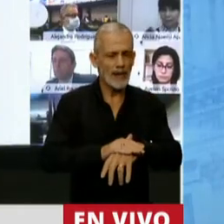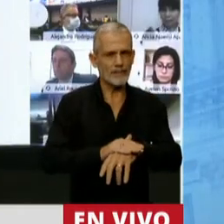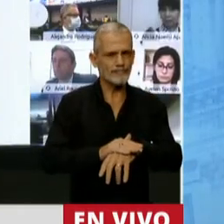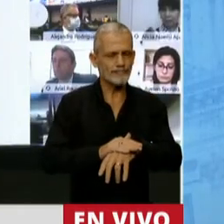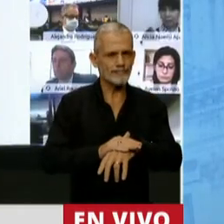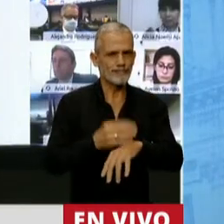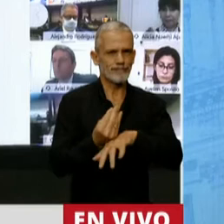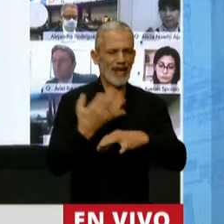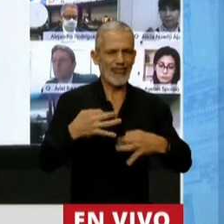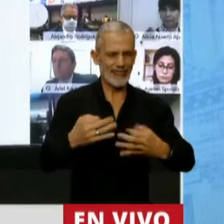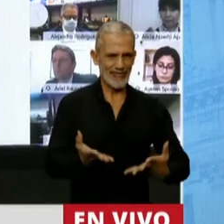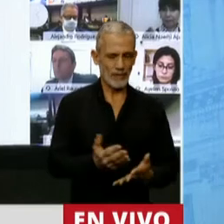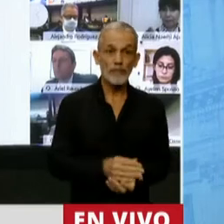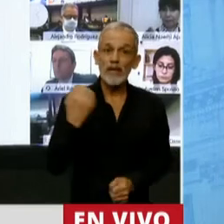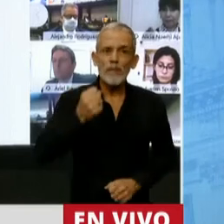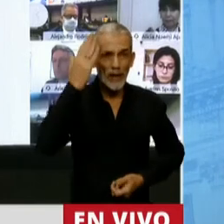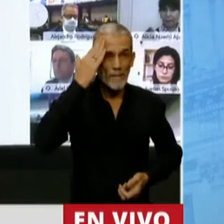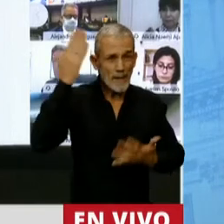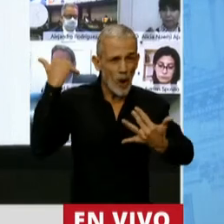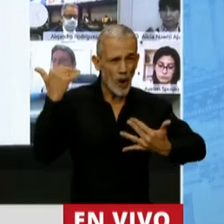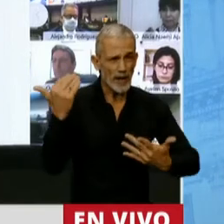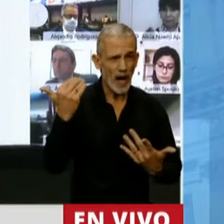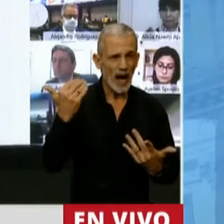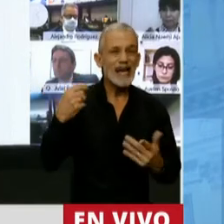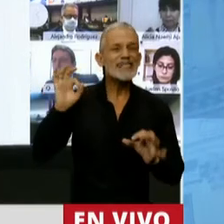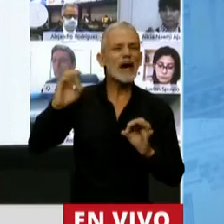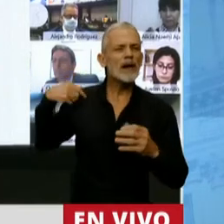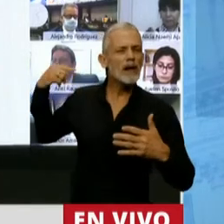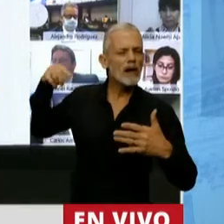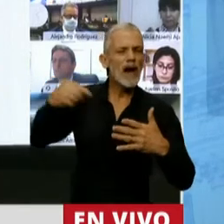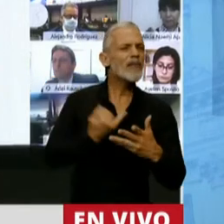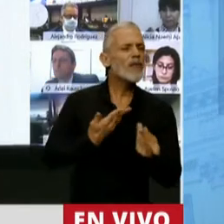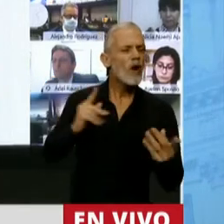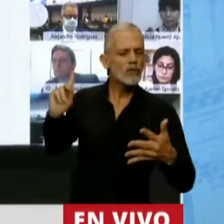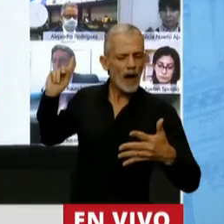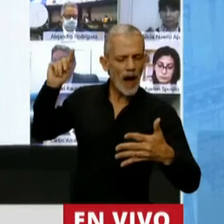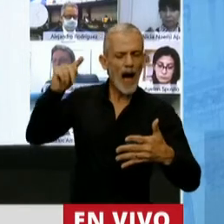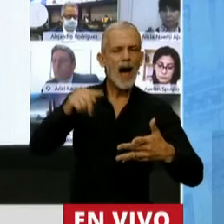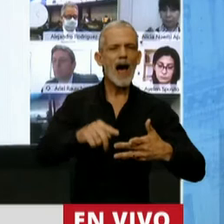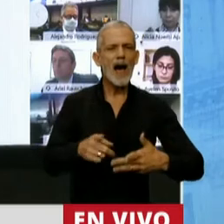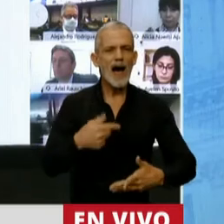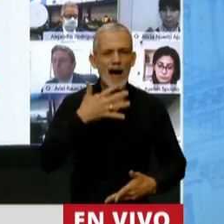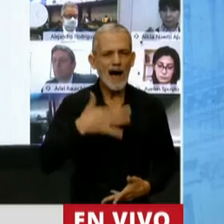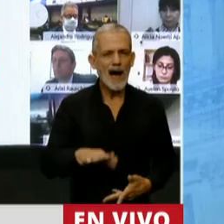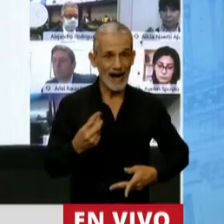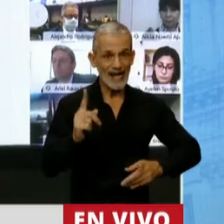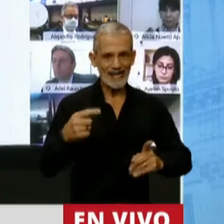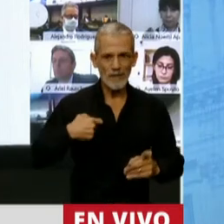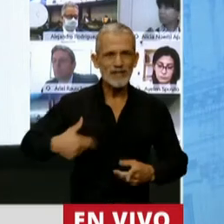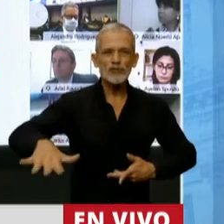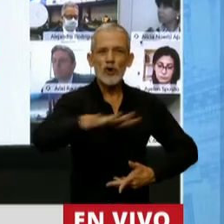Pero es muy importante tener memoria, saber de dónde venimos, también invitarlos a la sociedad a seguir